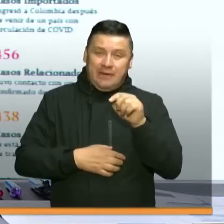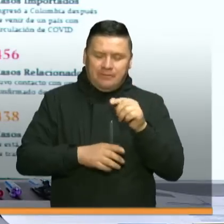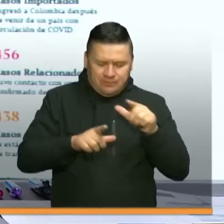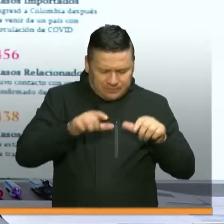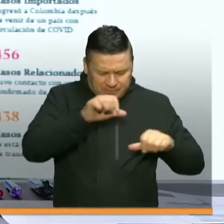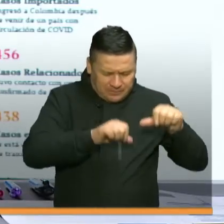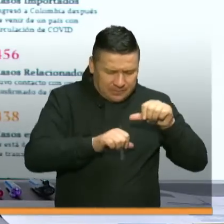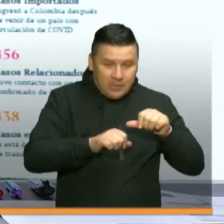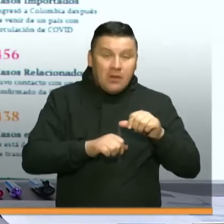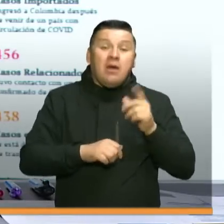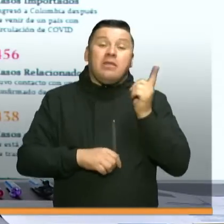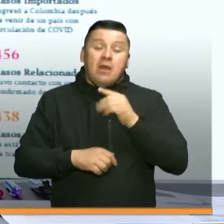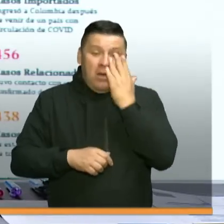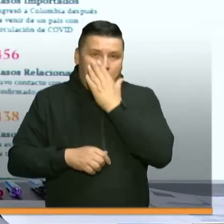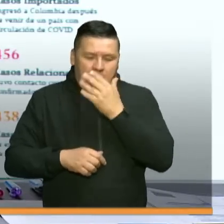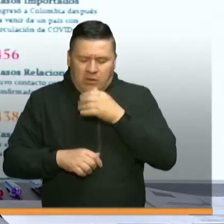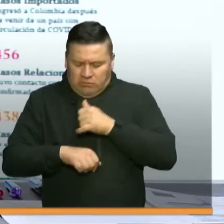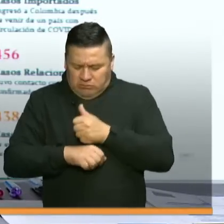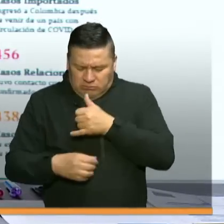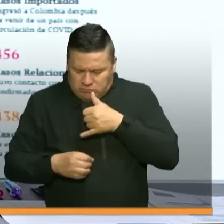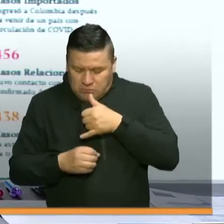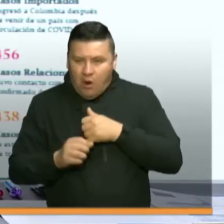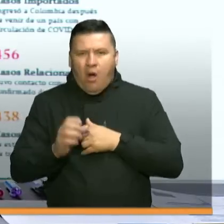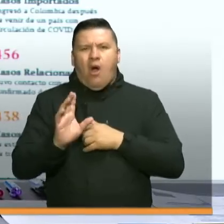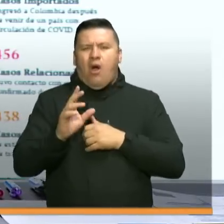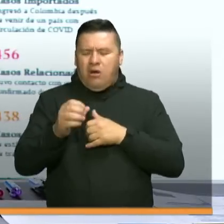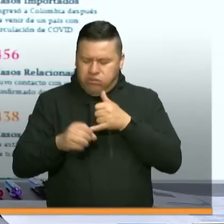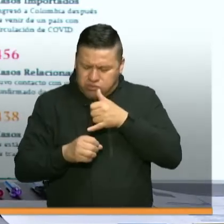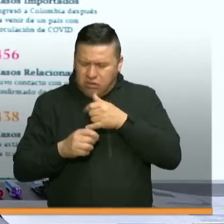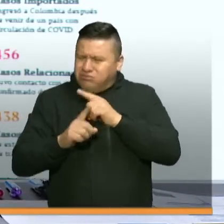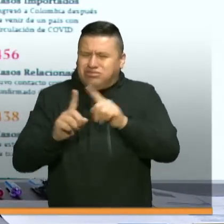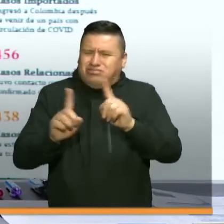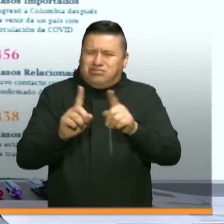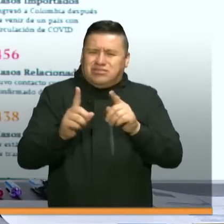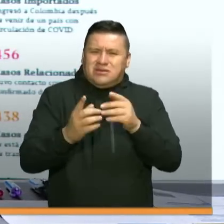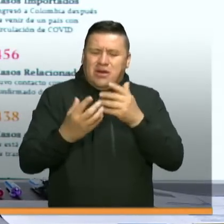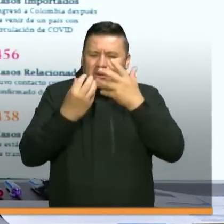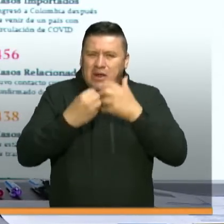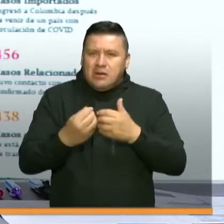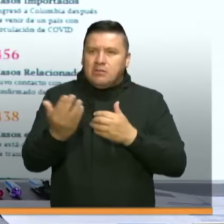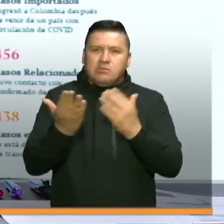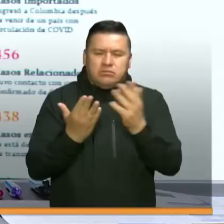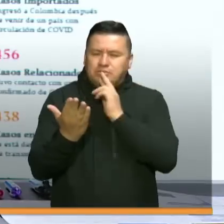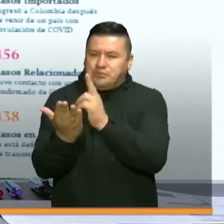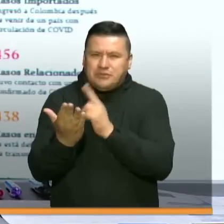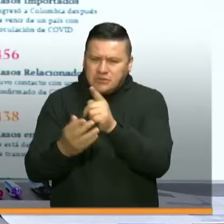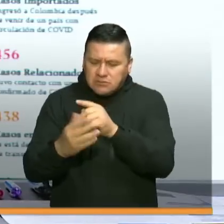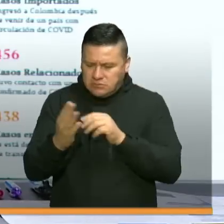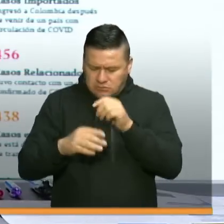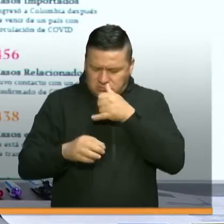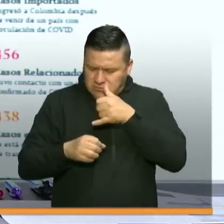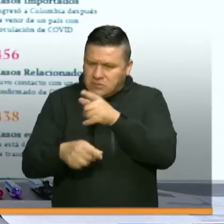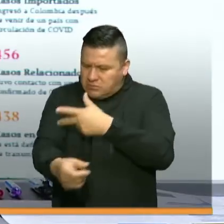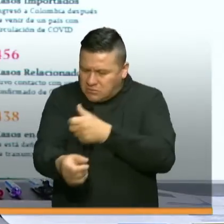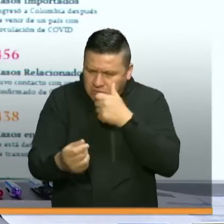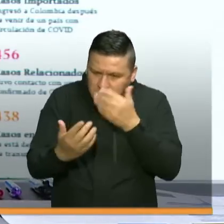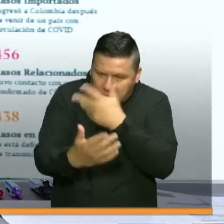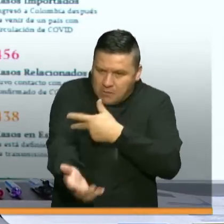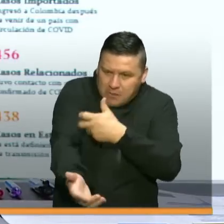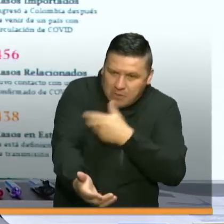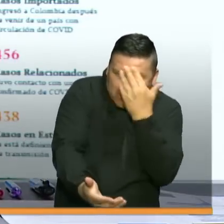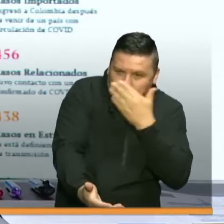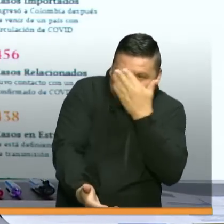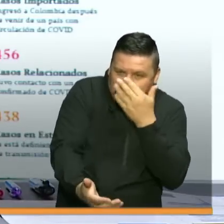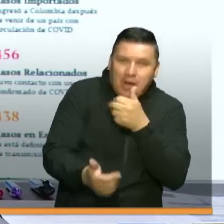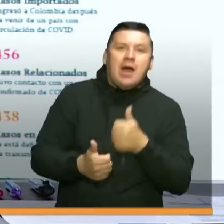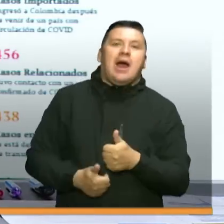que se llaman las pruebas rápidas donde hemos no solamente habilitado la plataforma de libre importación de ellas de distintos lugares del mundo y que se pueda